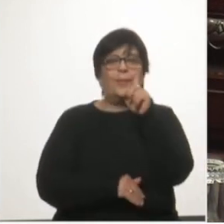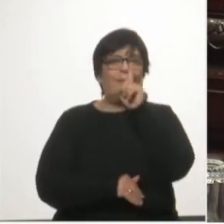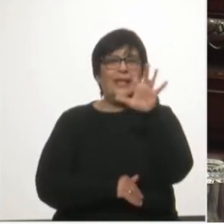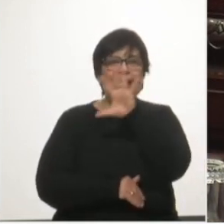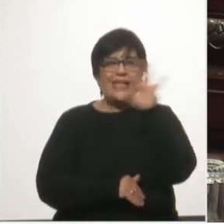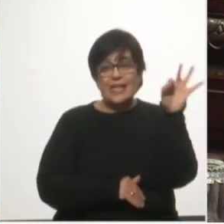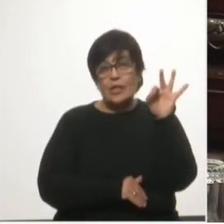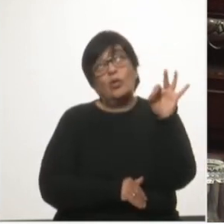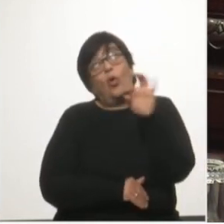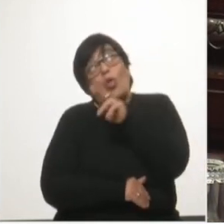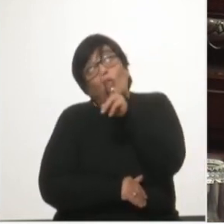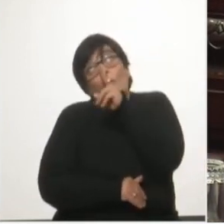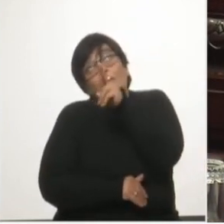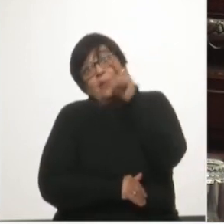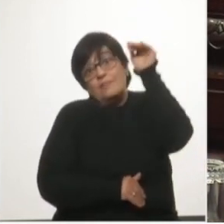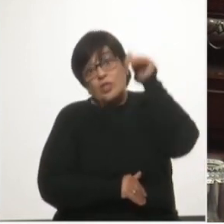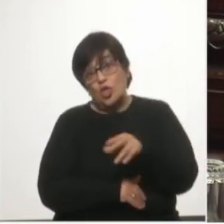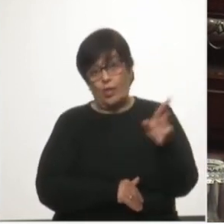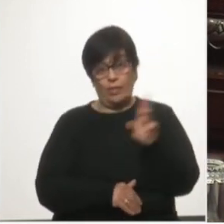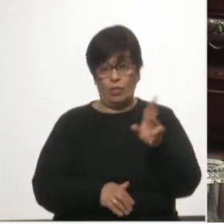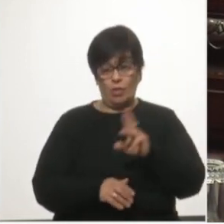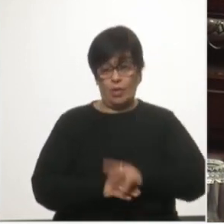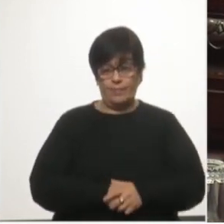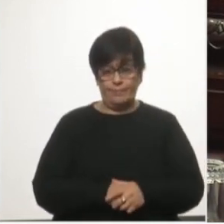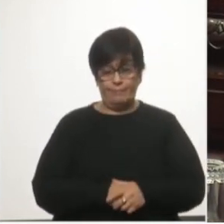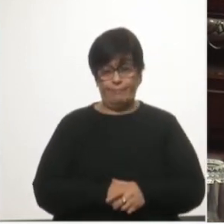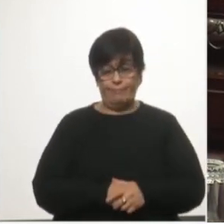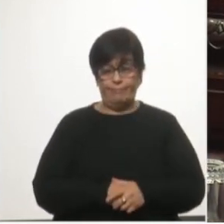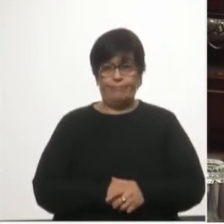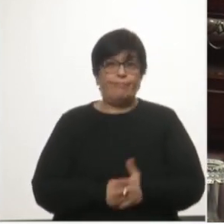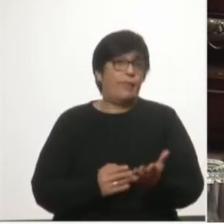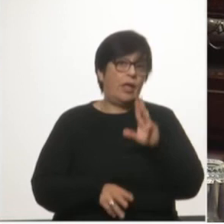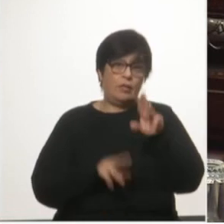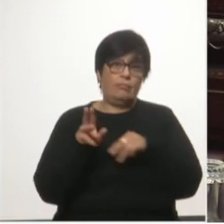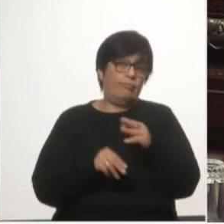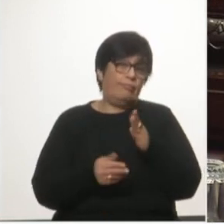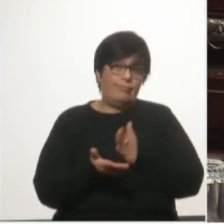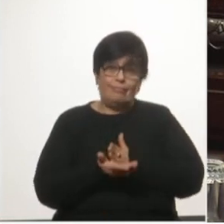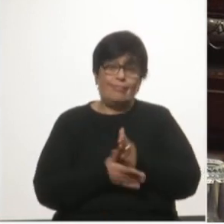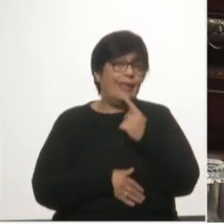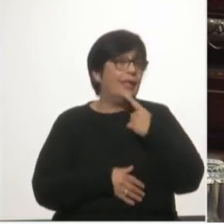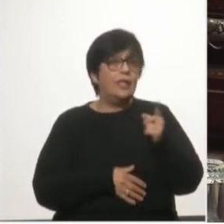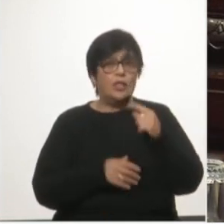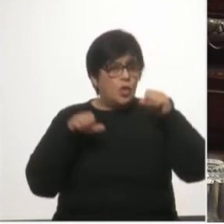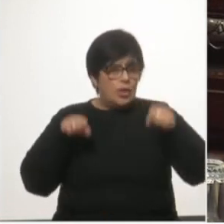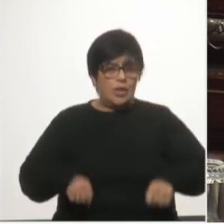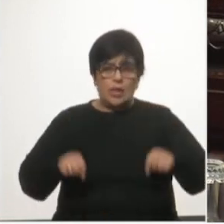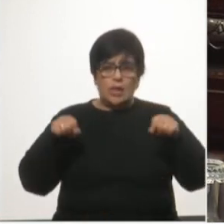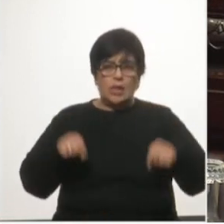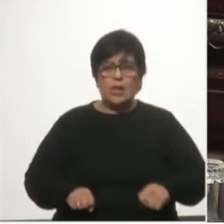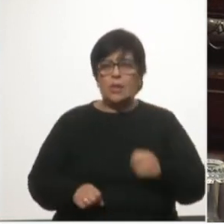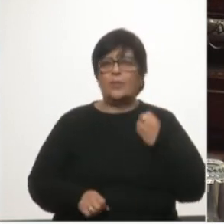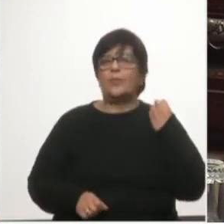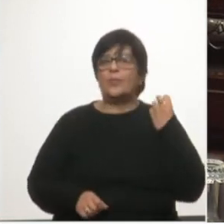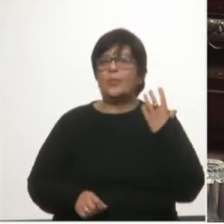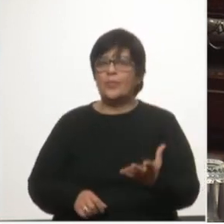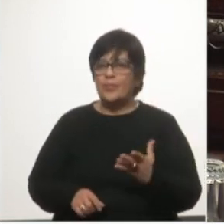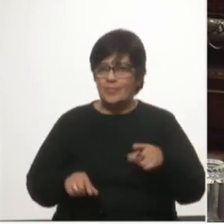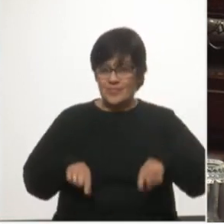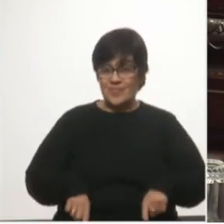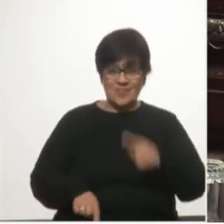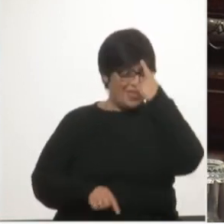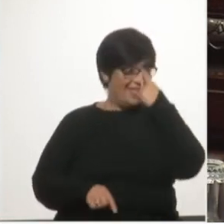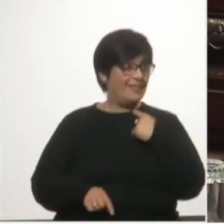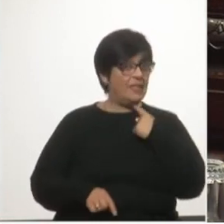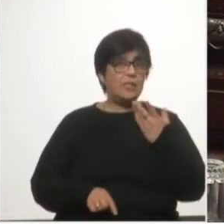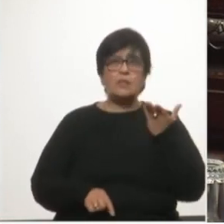.500 o 2.000 millones de dólares definitivamente no entendemos por qué el ministro